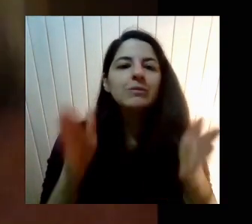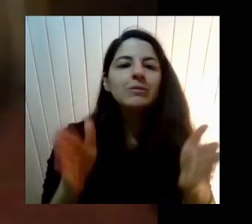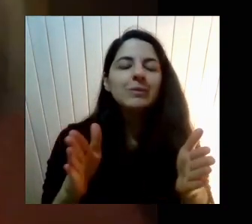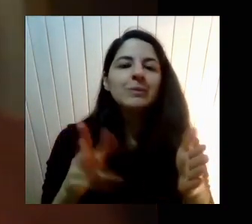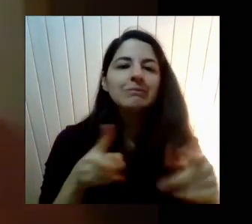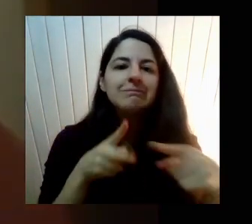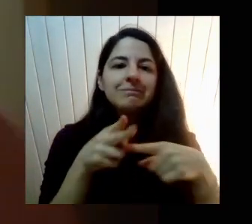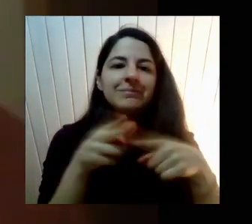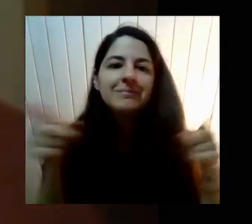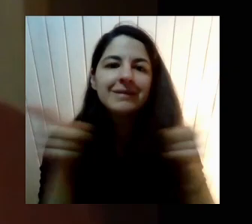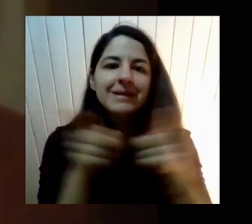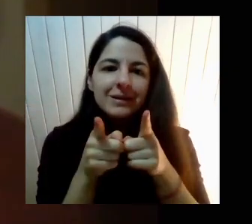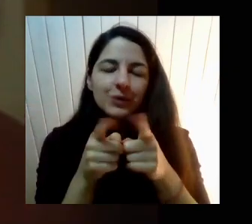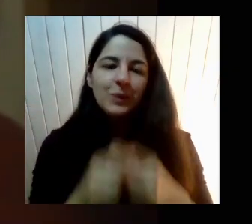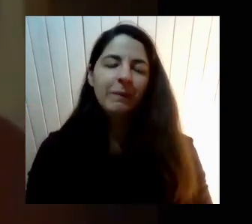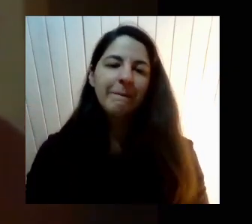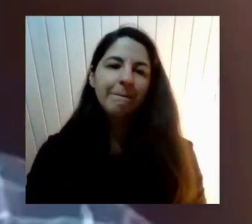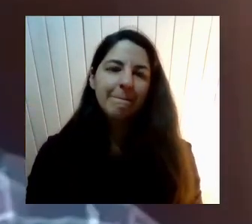Bueno